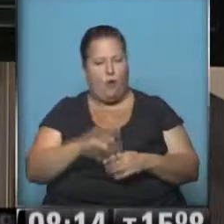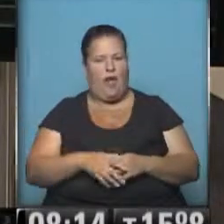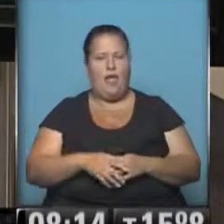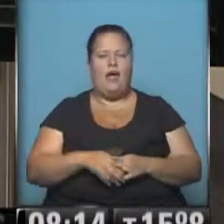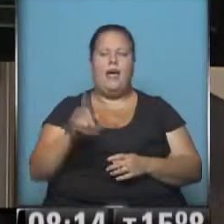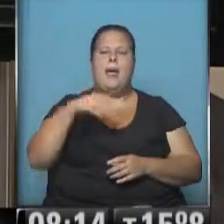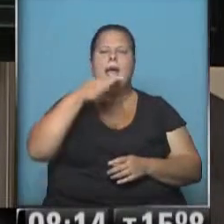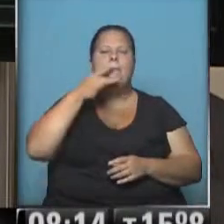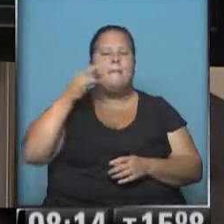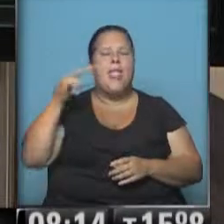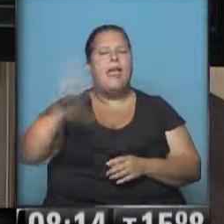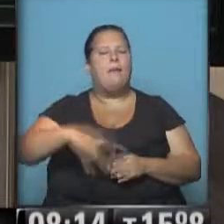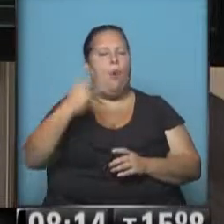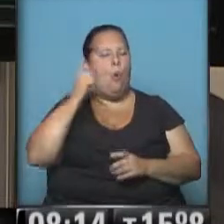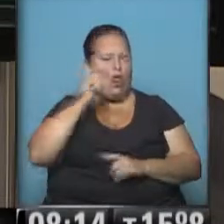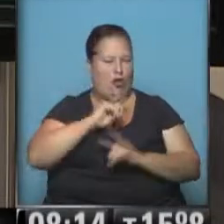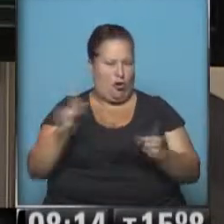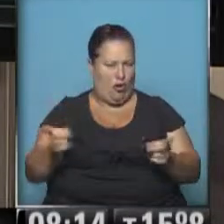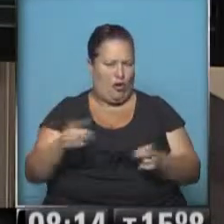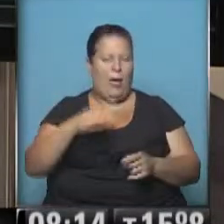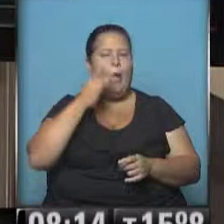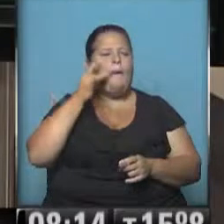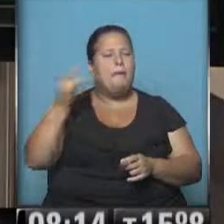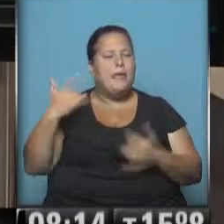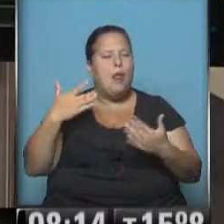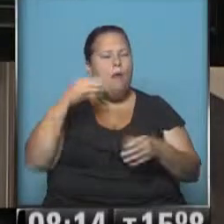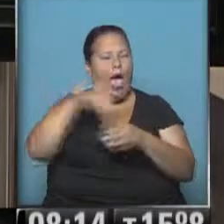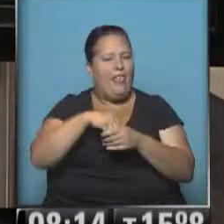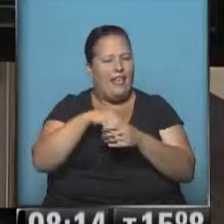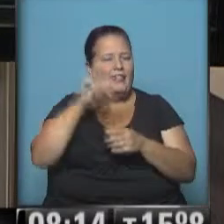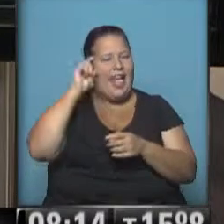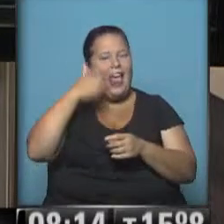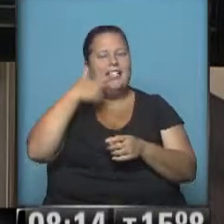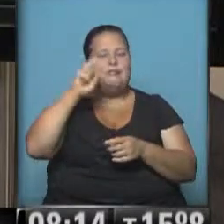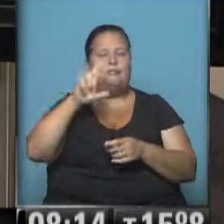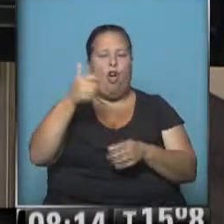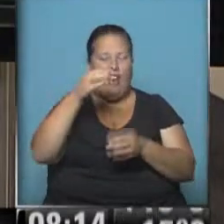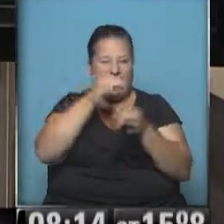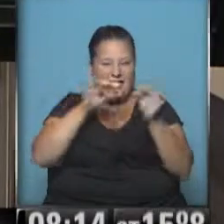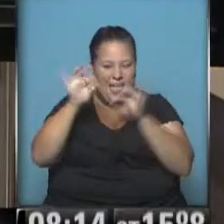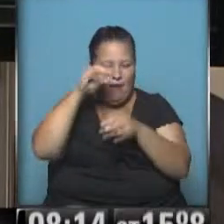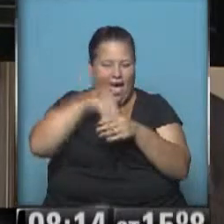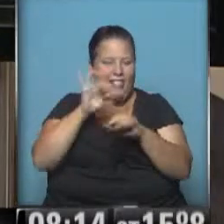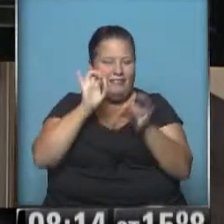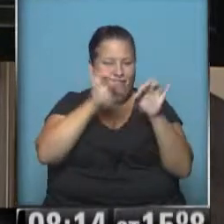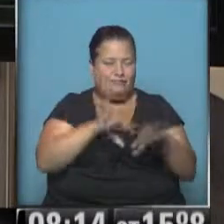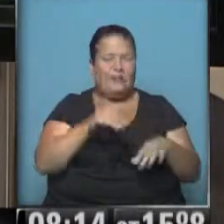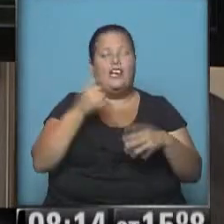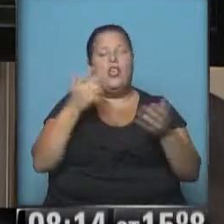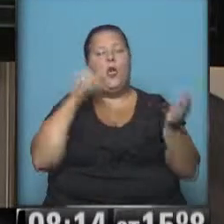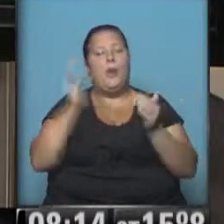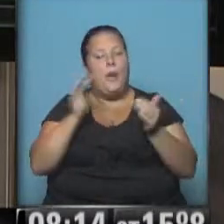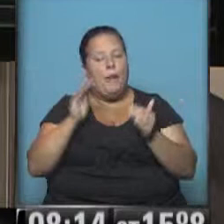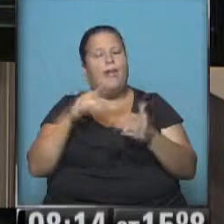Evitar dar la miel a menores de un año. La miel puede contener las esporas, que son estas semillitas de la bacteria. Y como decían los